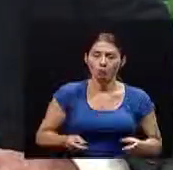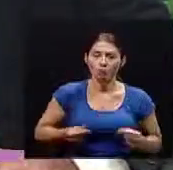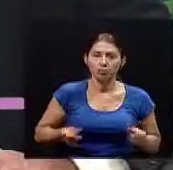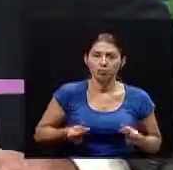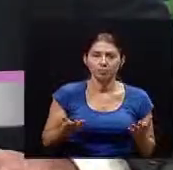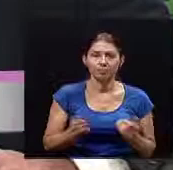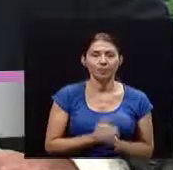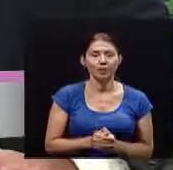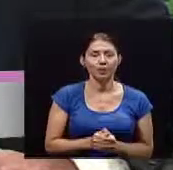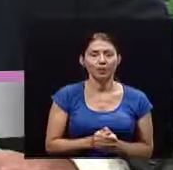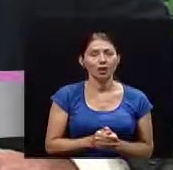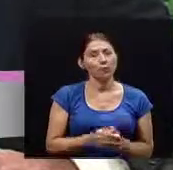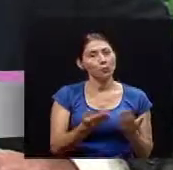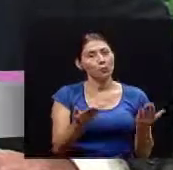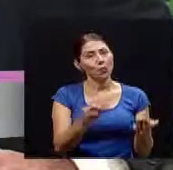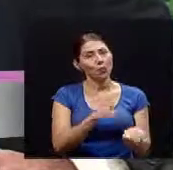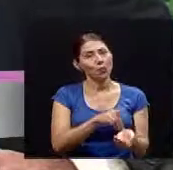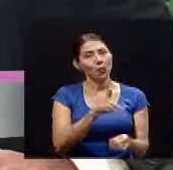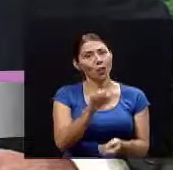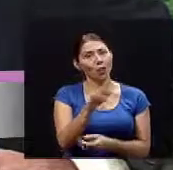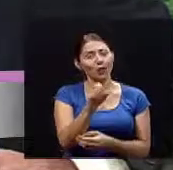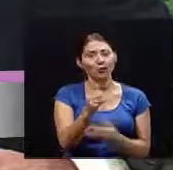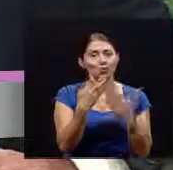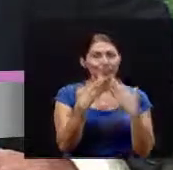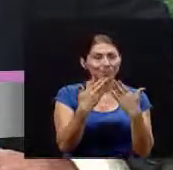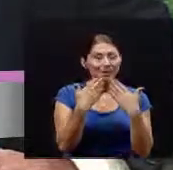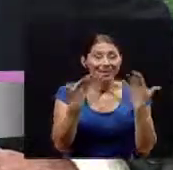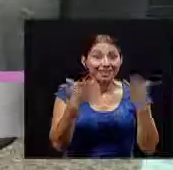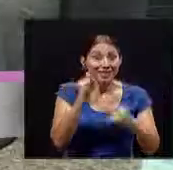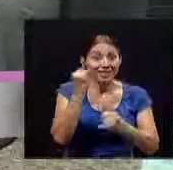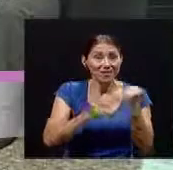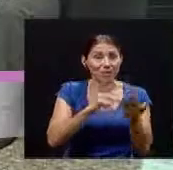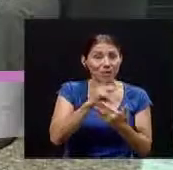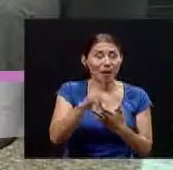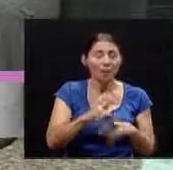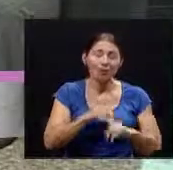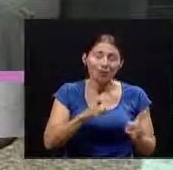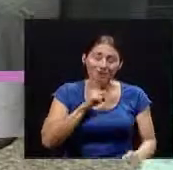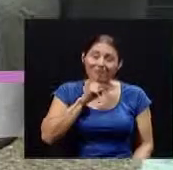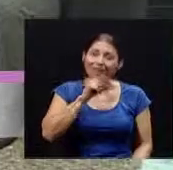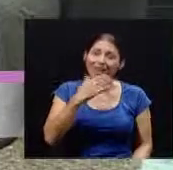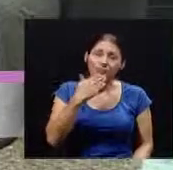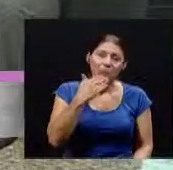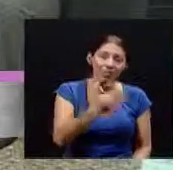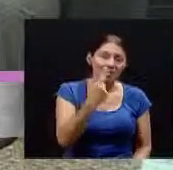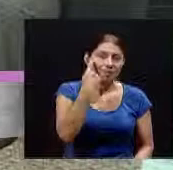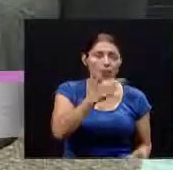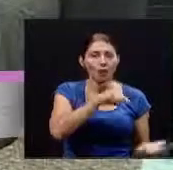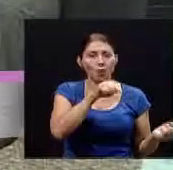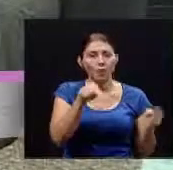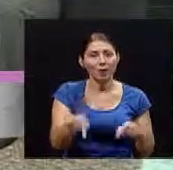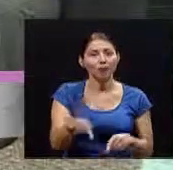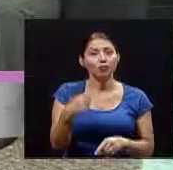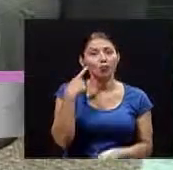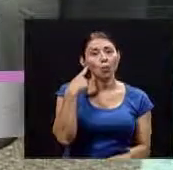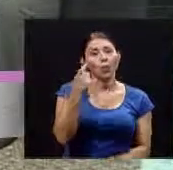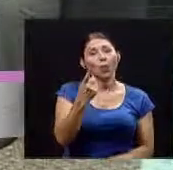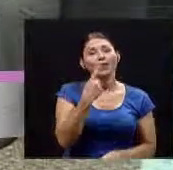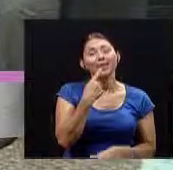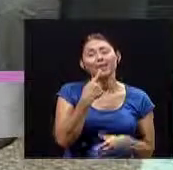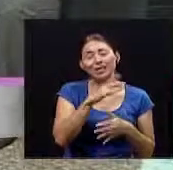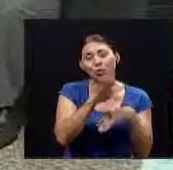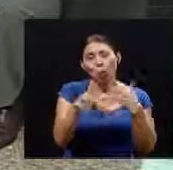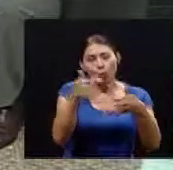Carlos muchísimas gracias hemos llegado al final de nuestro programa pero muchísimas de verdad muchísimas gracias por acompañarnos por